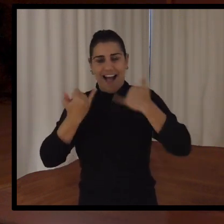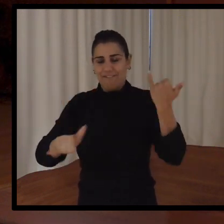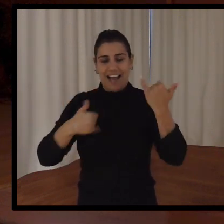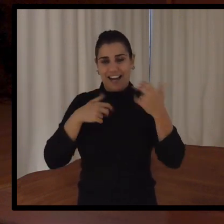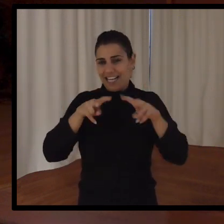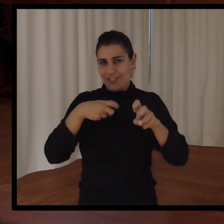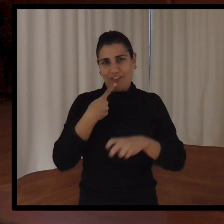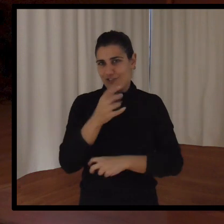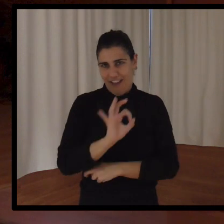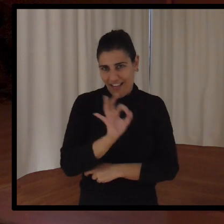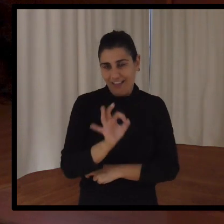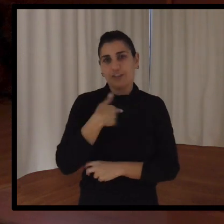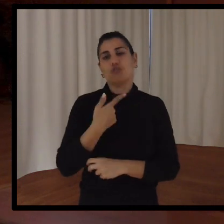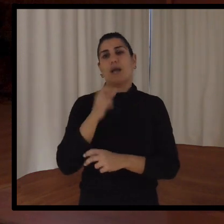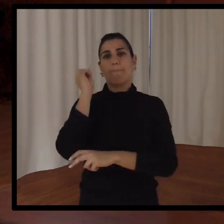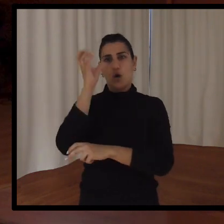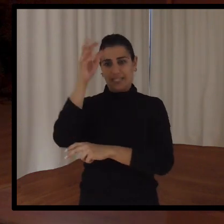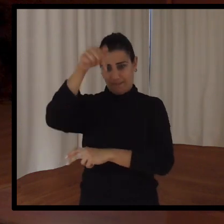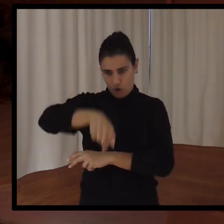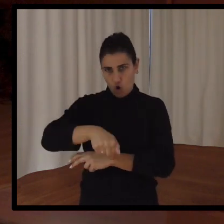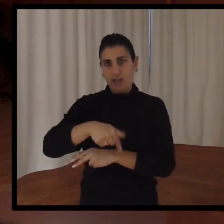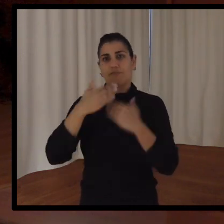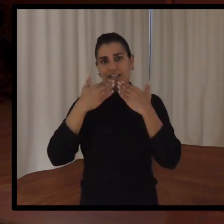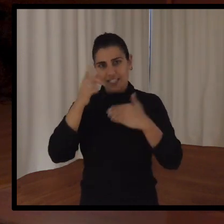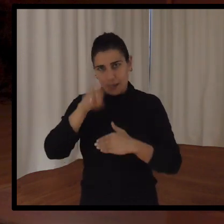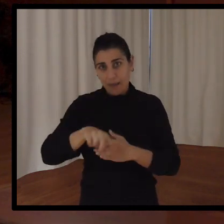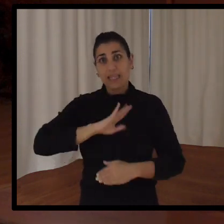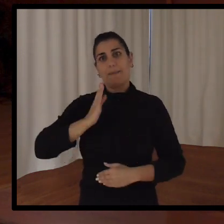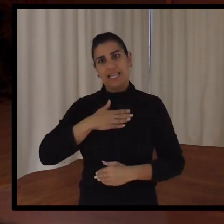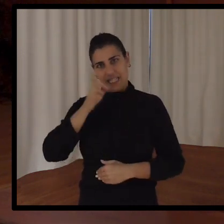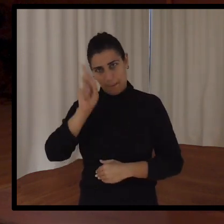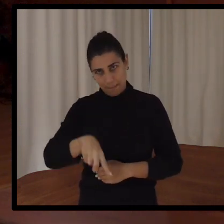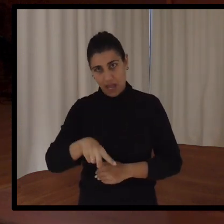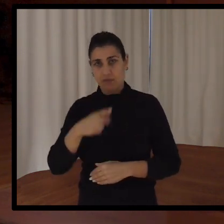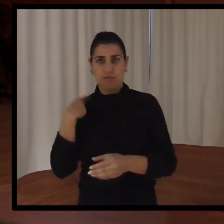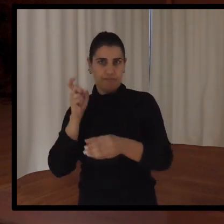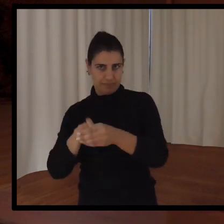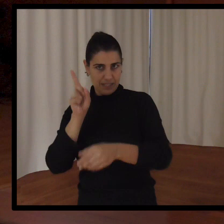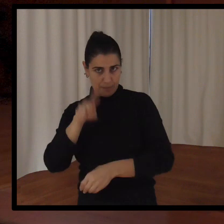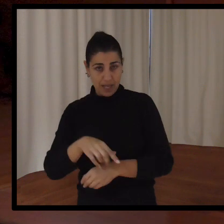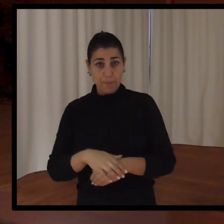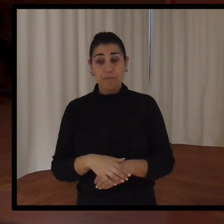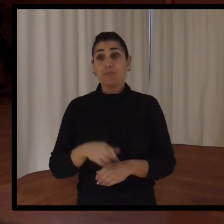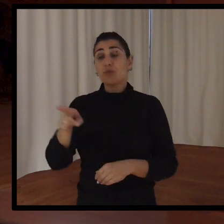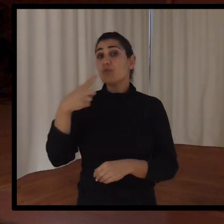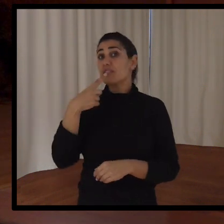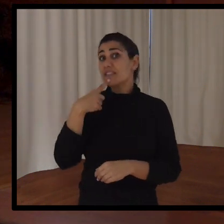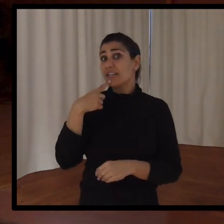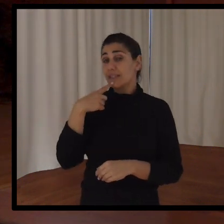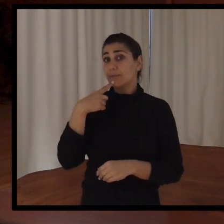¿no? Da la bienvenida a las ponentes de hoy y mañana, que también se acaban de incorporar, otras personas que se han incorporado. Y al hilo de lo que